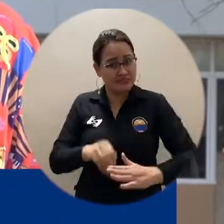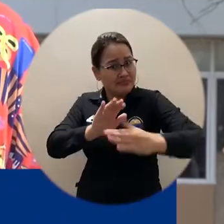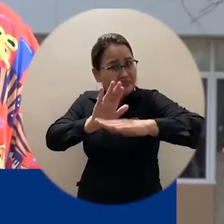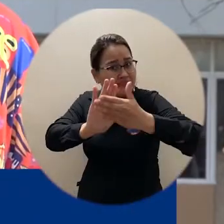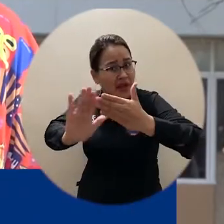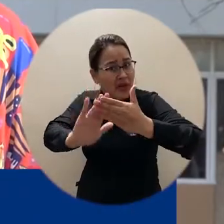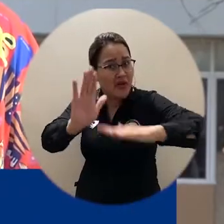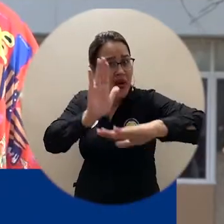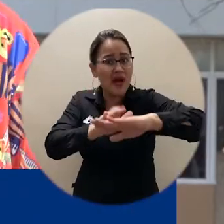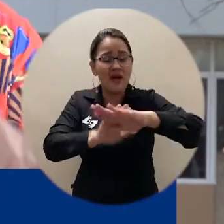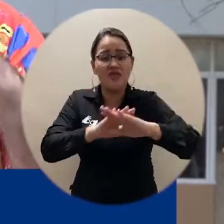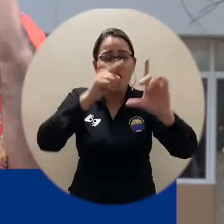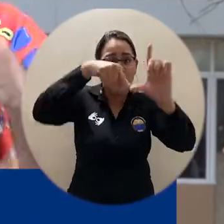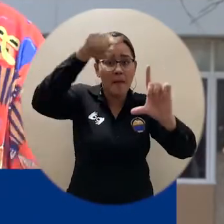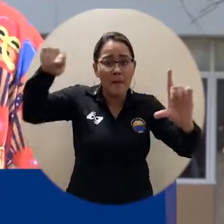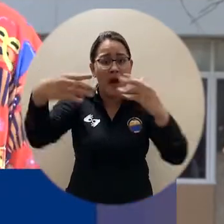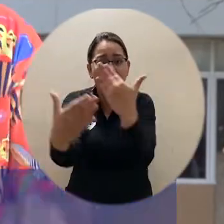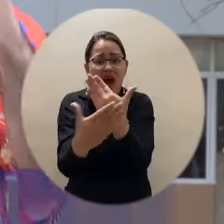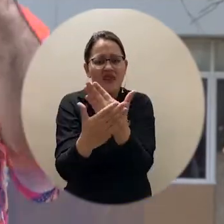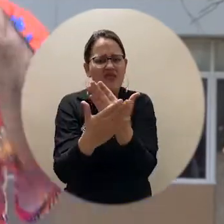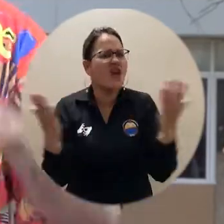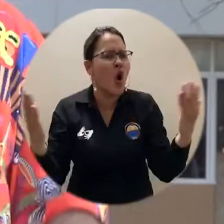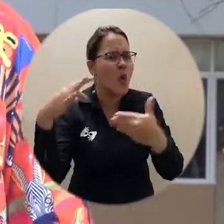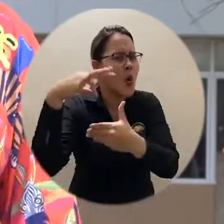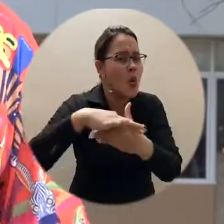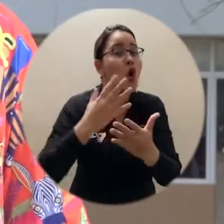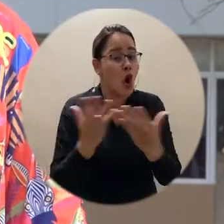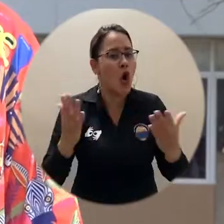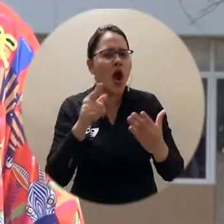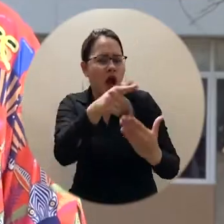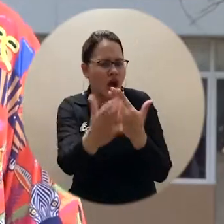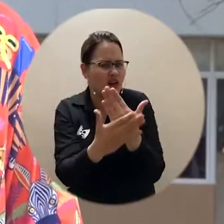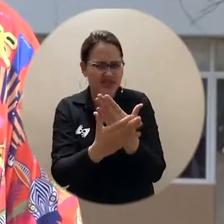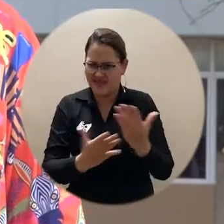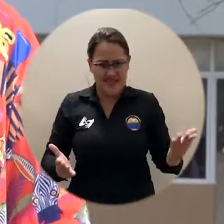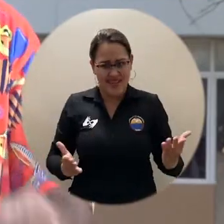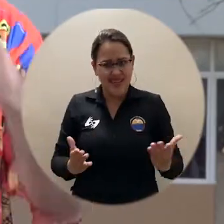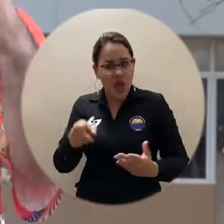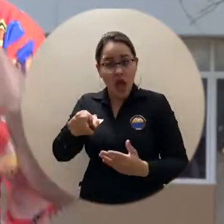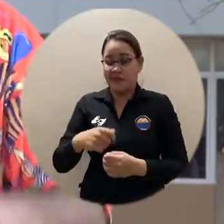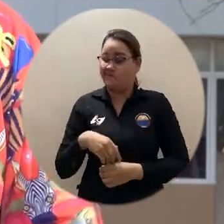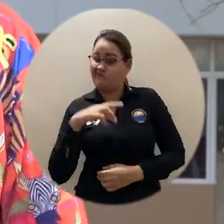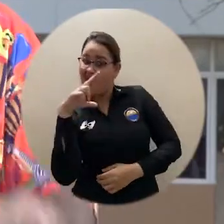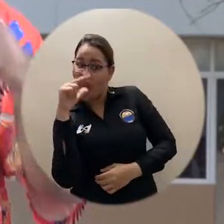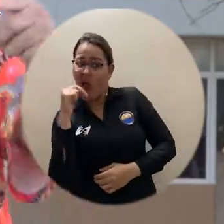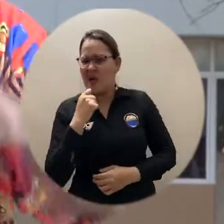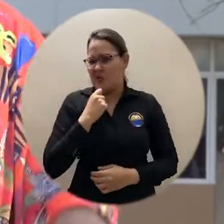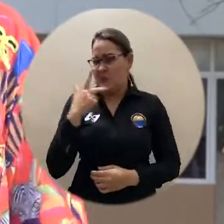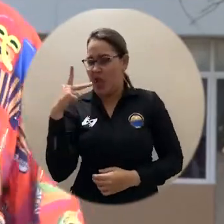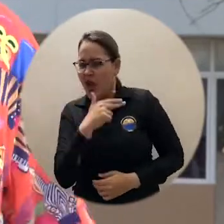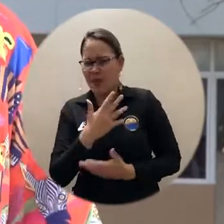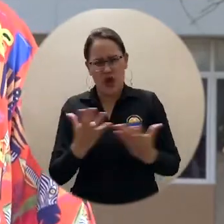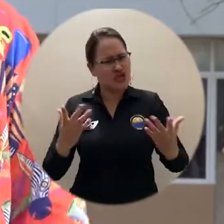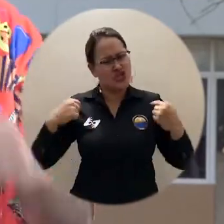que somos en esta votación. Aquí no hay ninguna forma que ya están condenando de la manera como están citando de que hay irregularidades. Aquí no hay